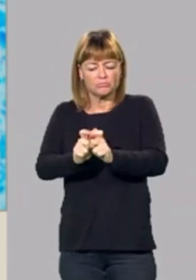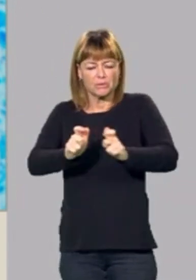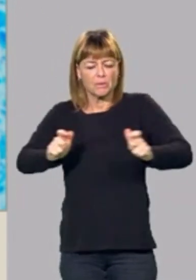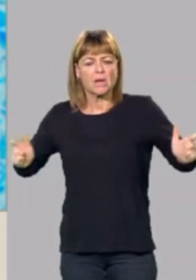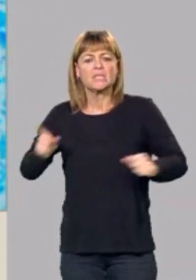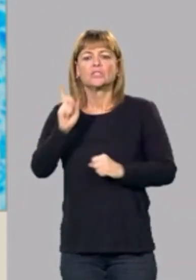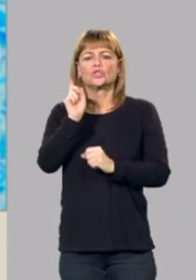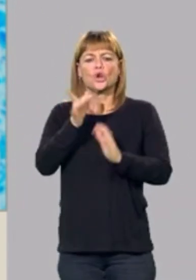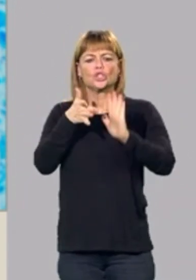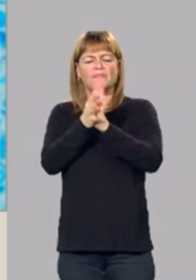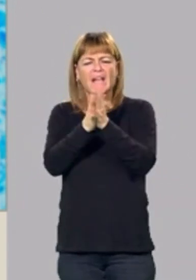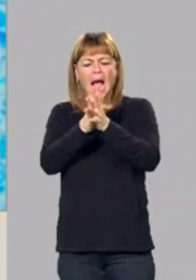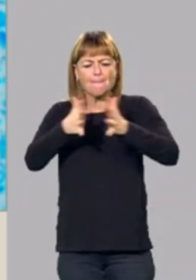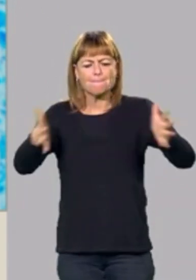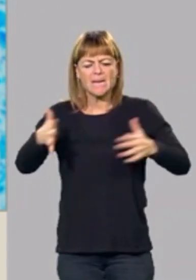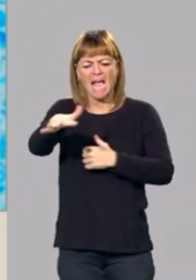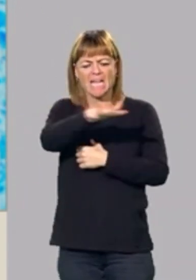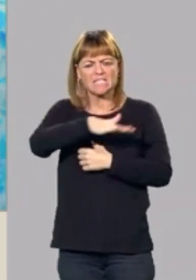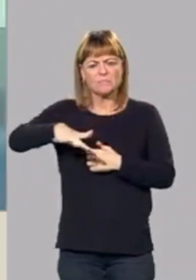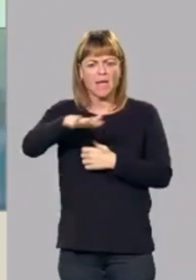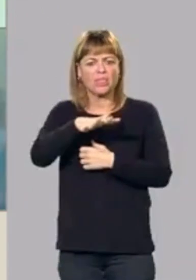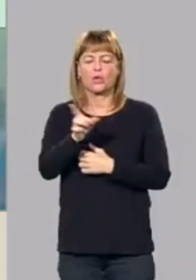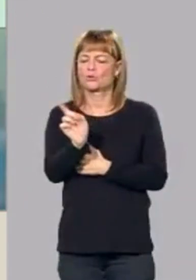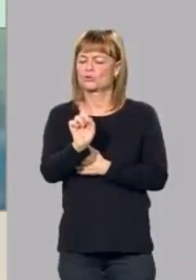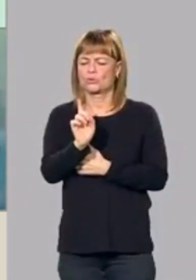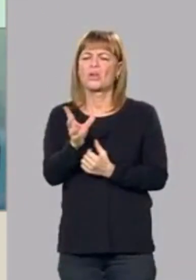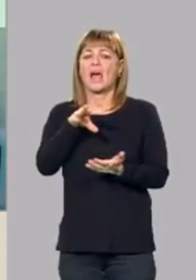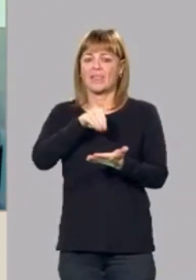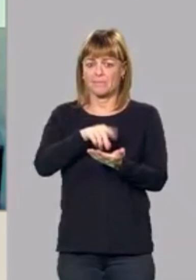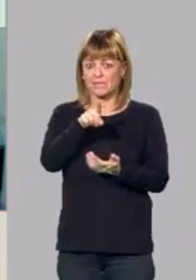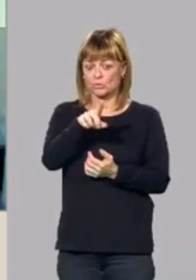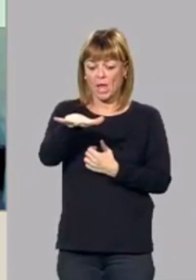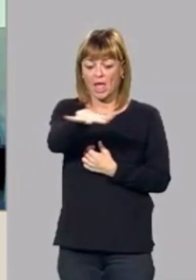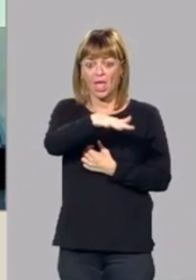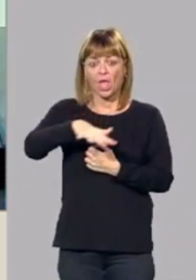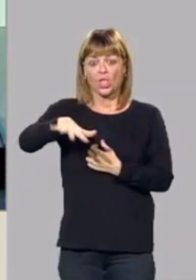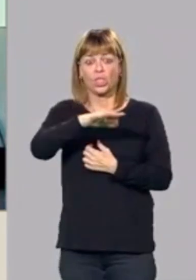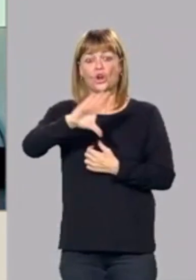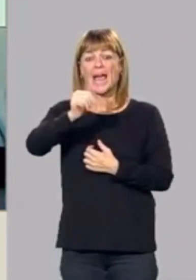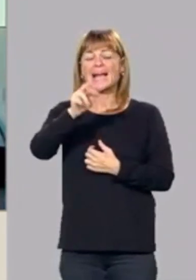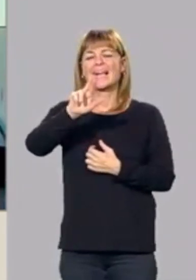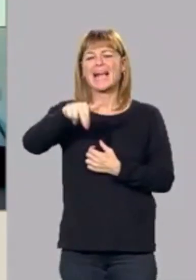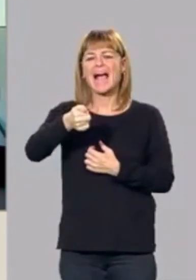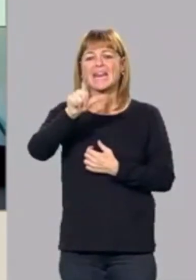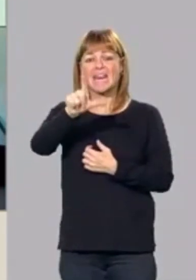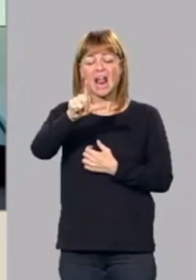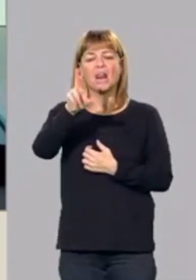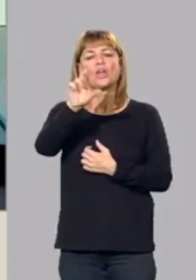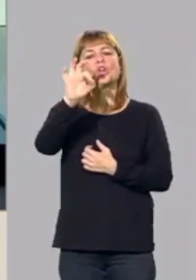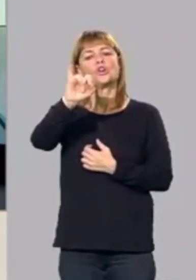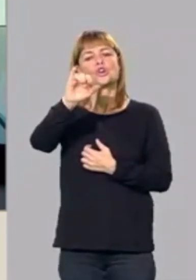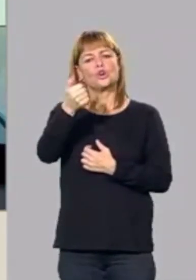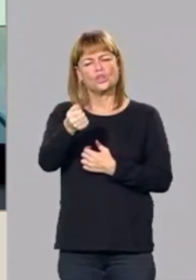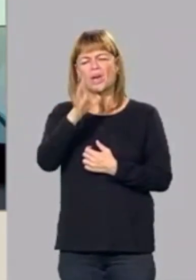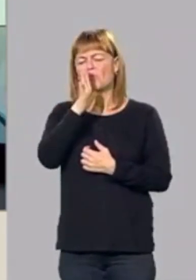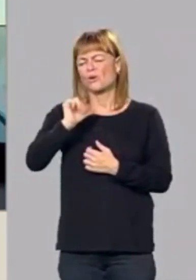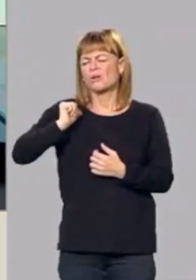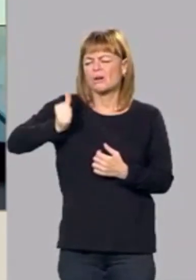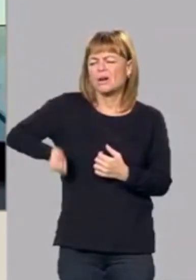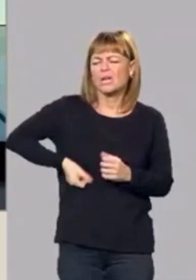el espacio esquiable. Además en una zona como es Canal Roya, que tiene mucha riqueza natural,